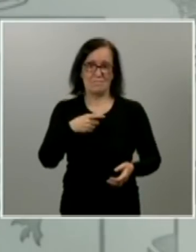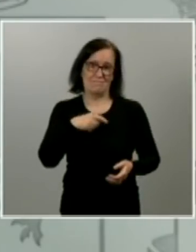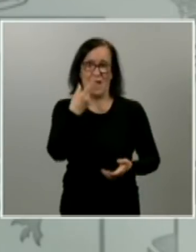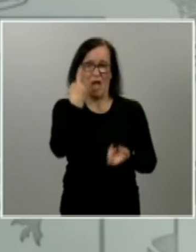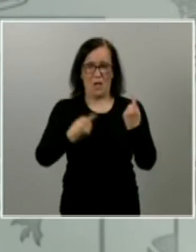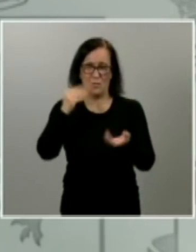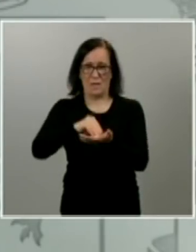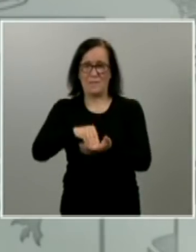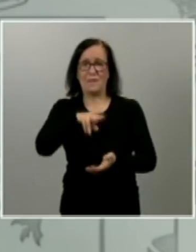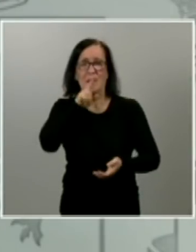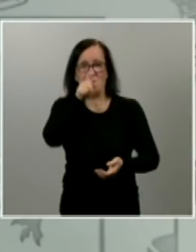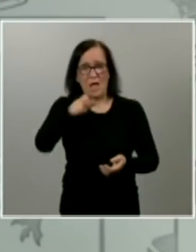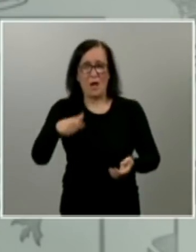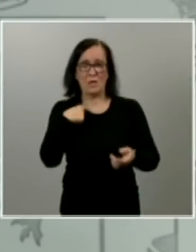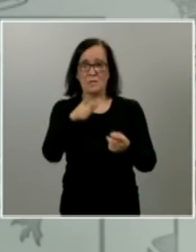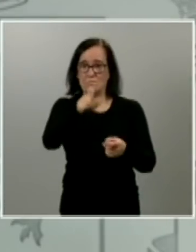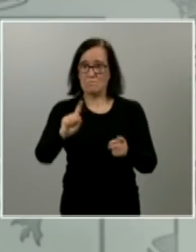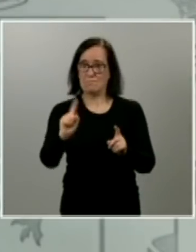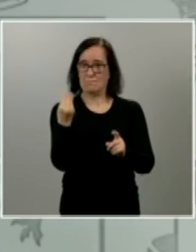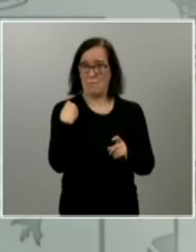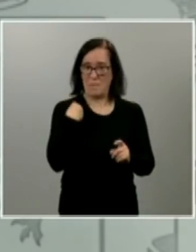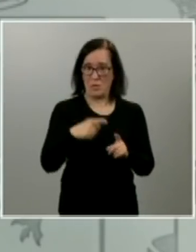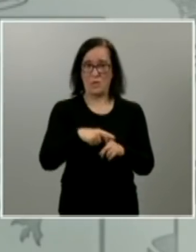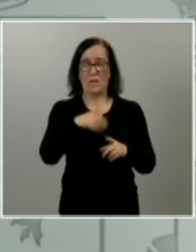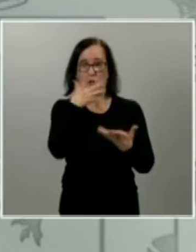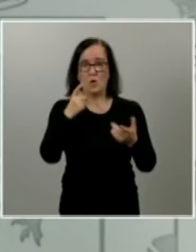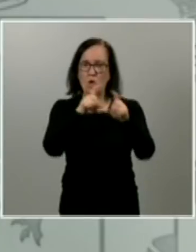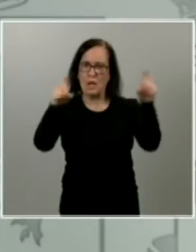ciudadanos que me plantean algunas de estas cuestiones incluso también con empresarios